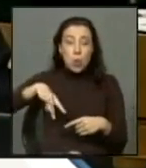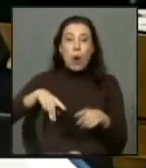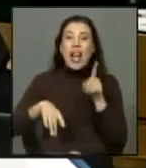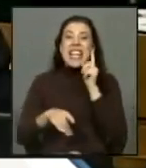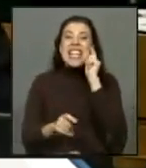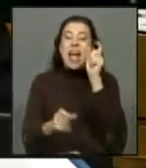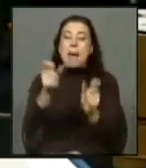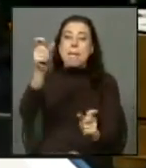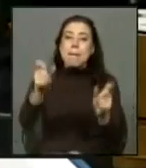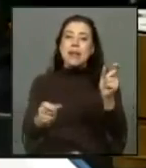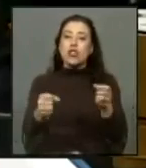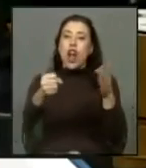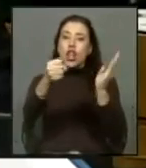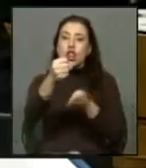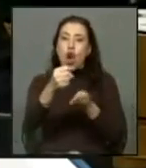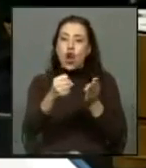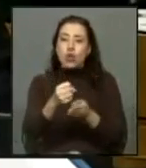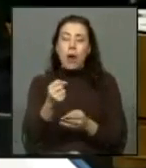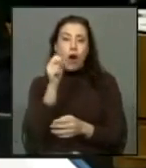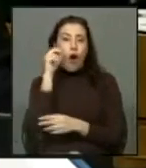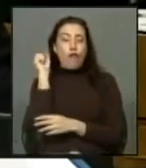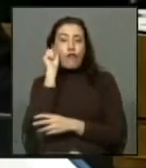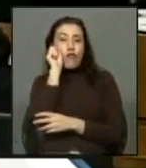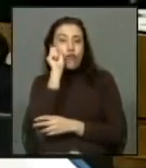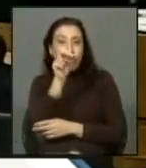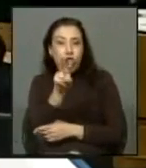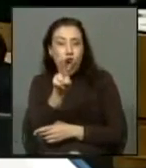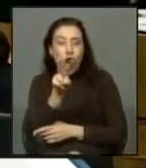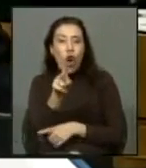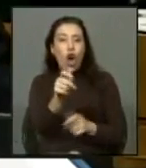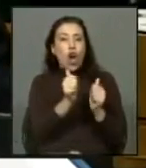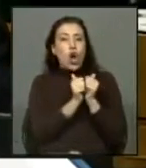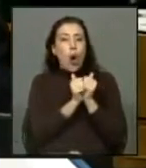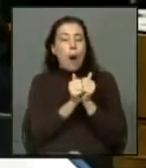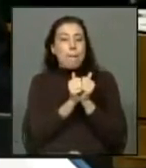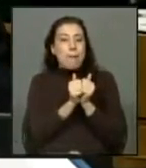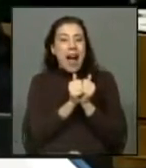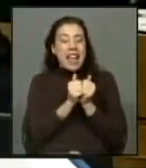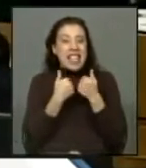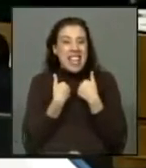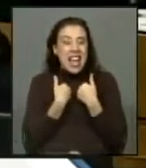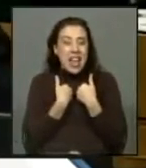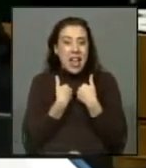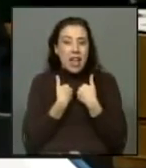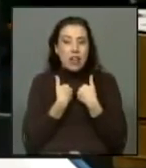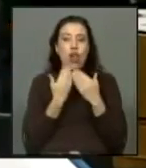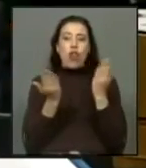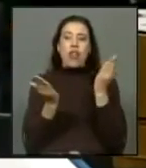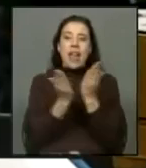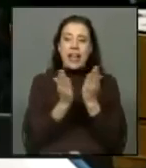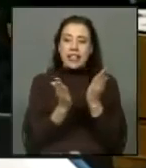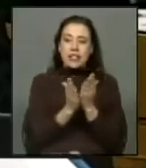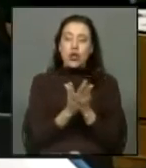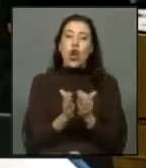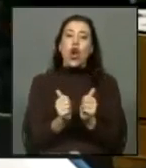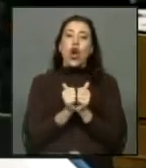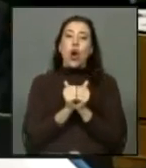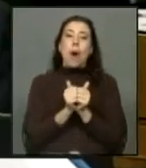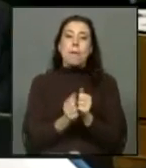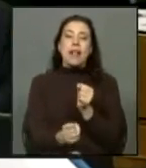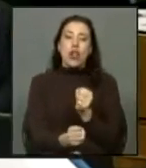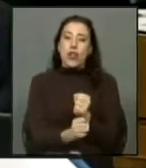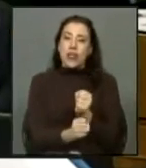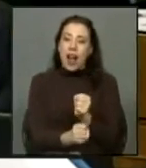fueron torturados los vio fueron compañeros de uno compañeros de estudios compañeros de